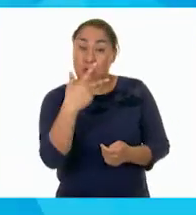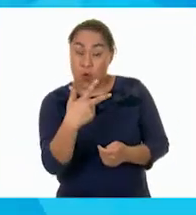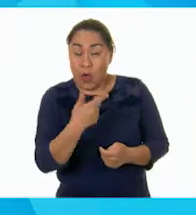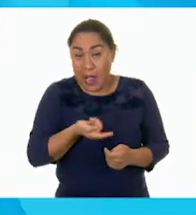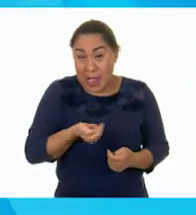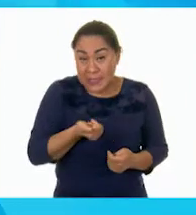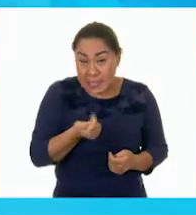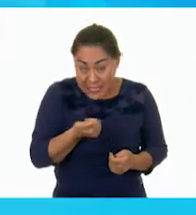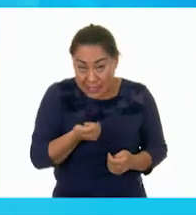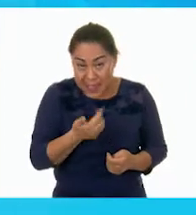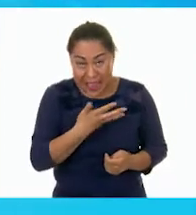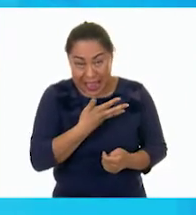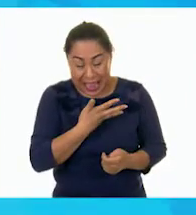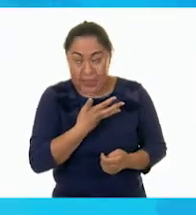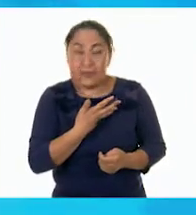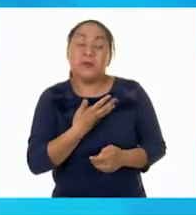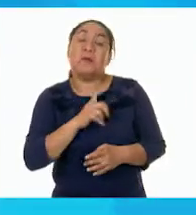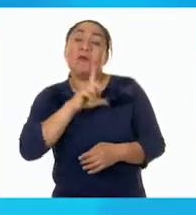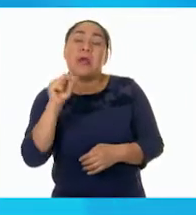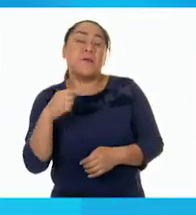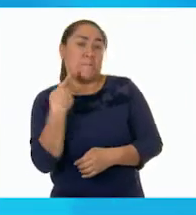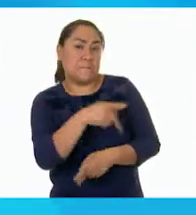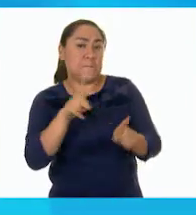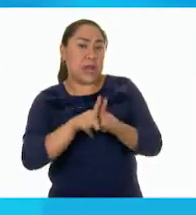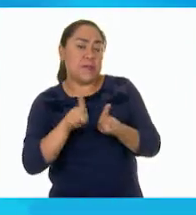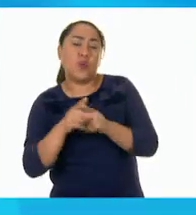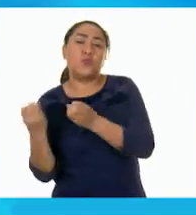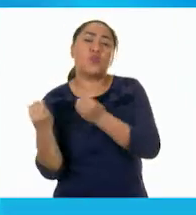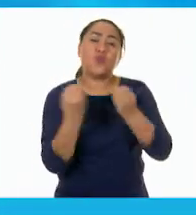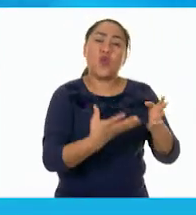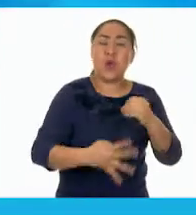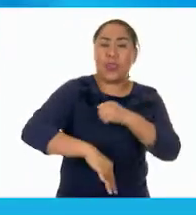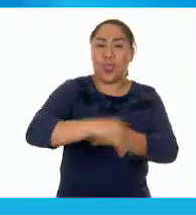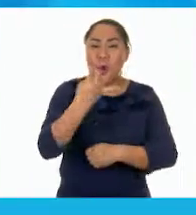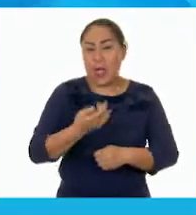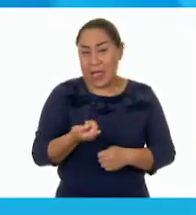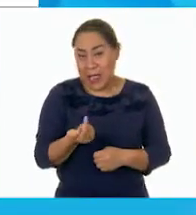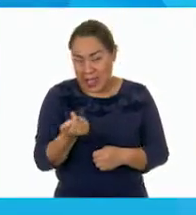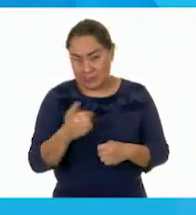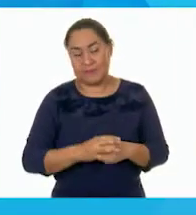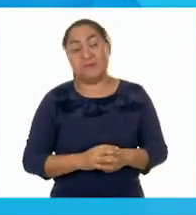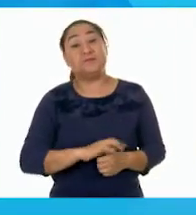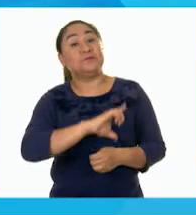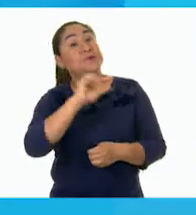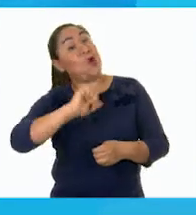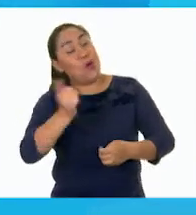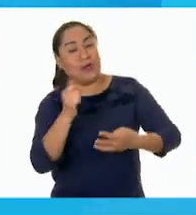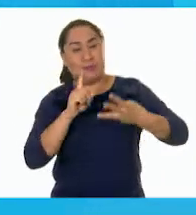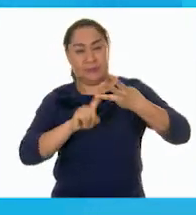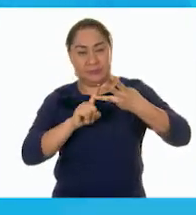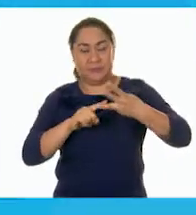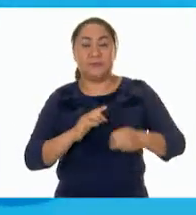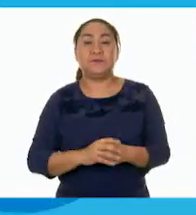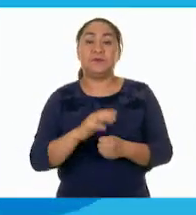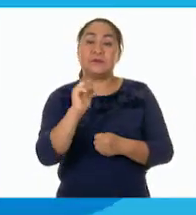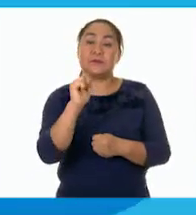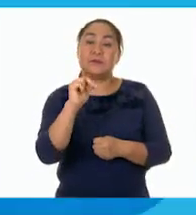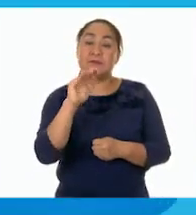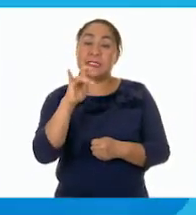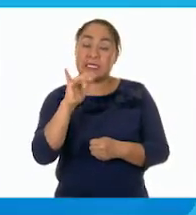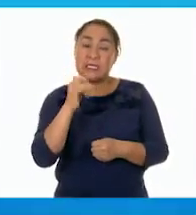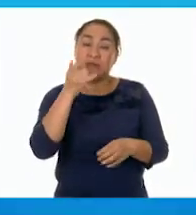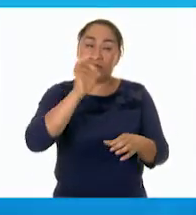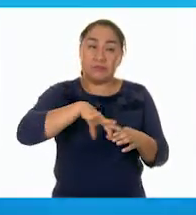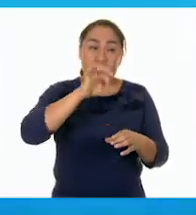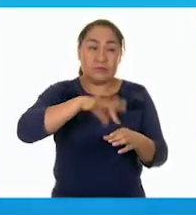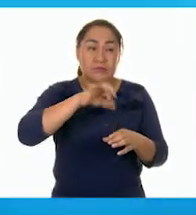y su primo le regaló 14. Y tenemos un último caso. Araceli ahorró 46 pesos el primer